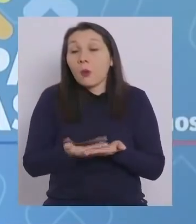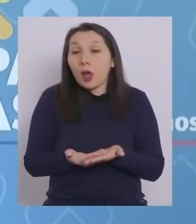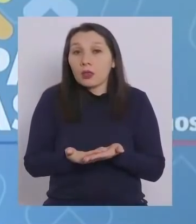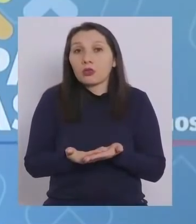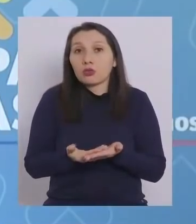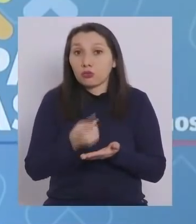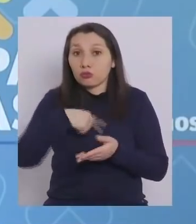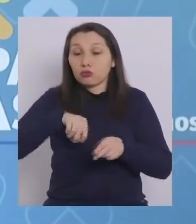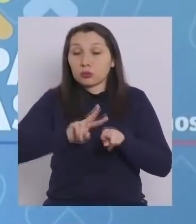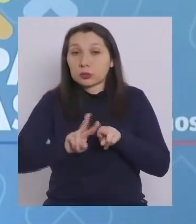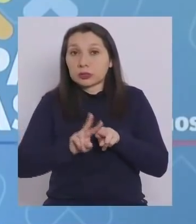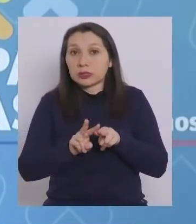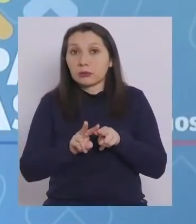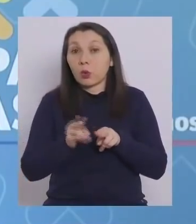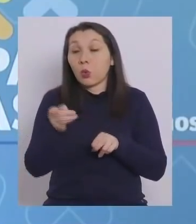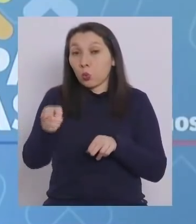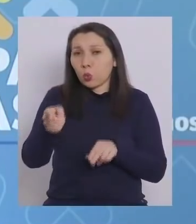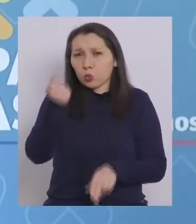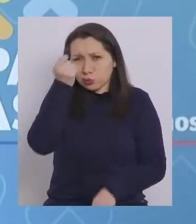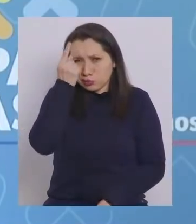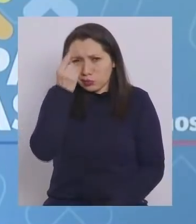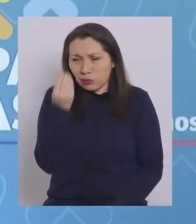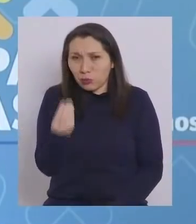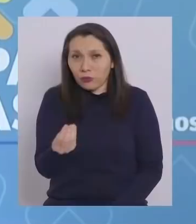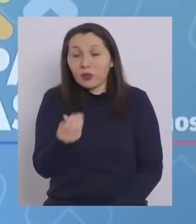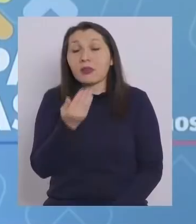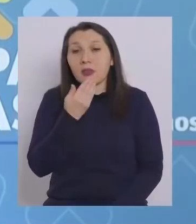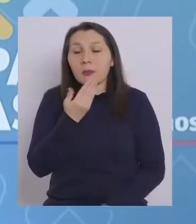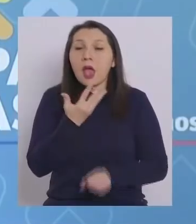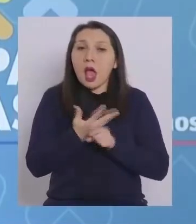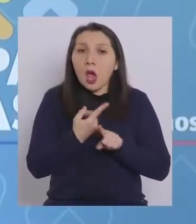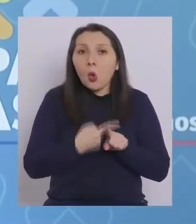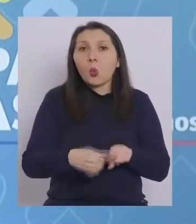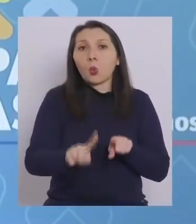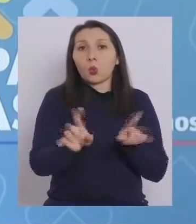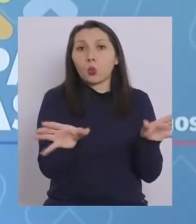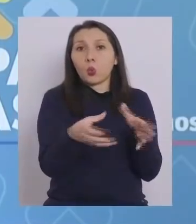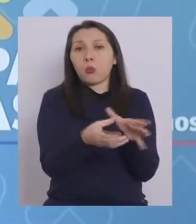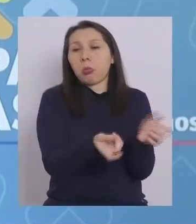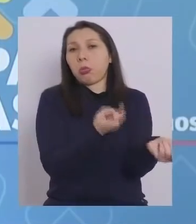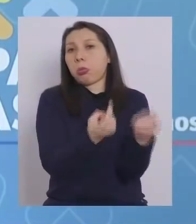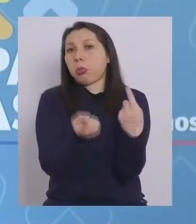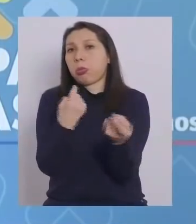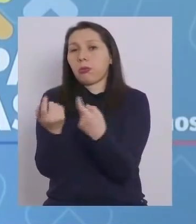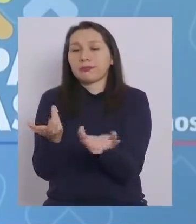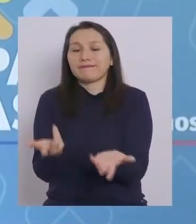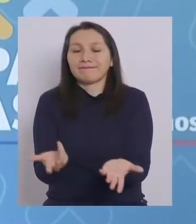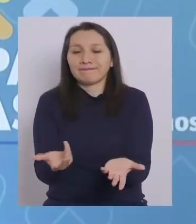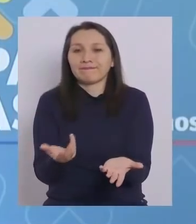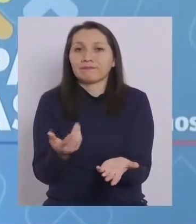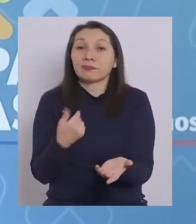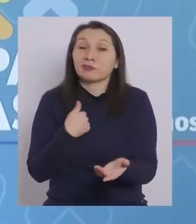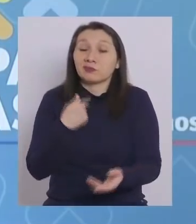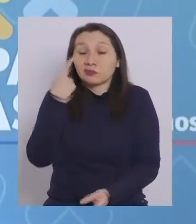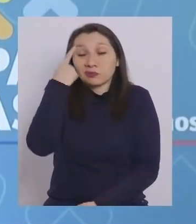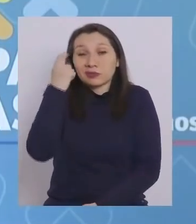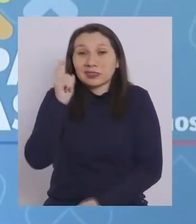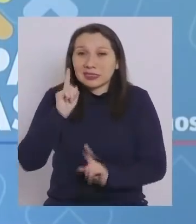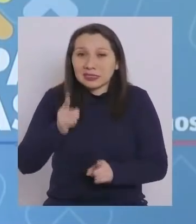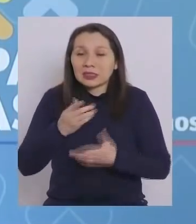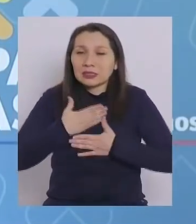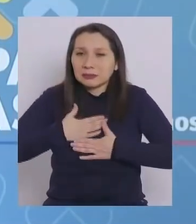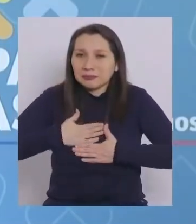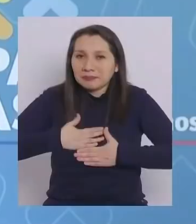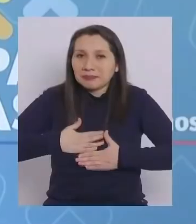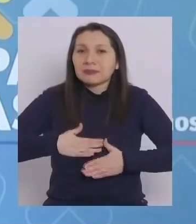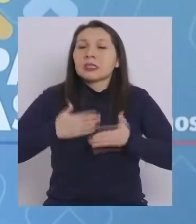hacemos eso, usted lo sabe muy bien, también hay otros grupos que nos critican. Entonces, yo creo que tenemos que mantener la